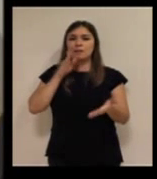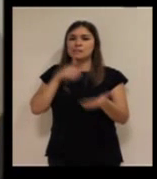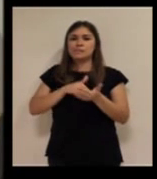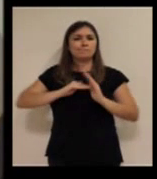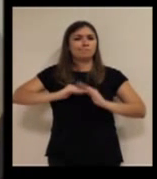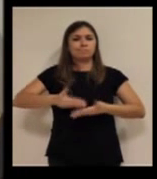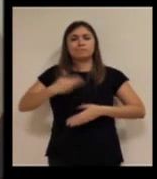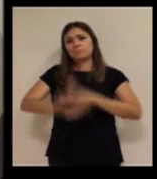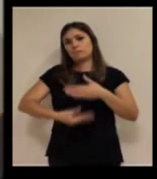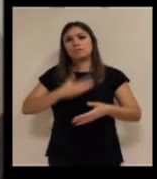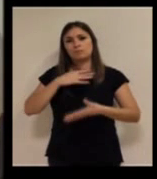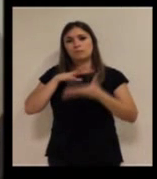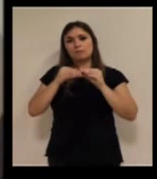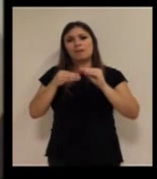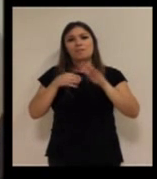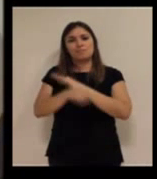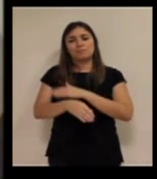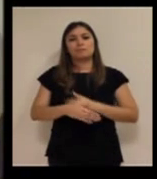accesible.